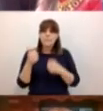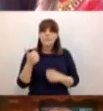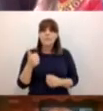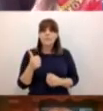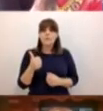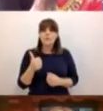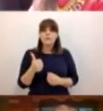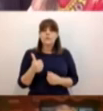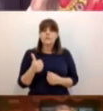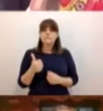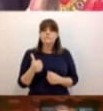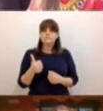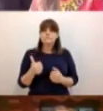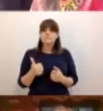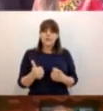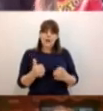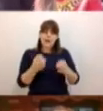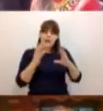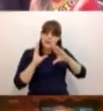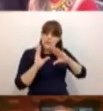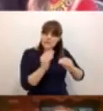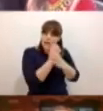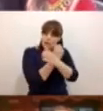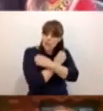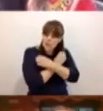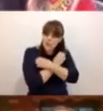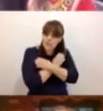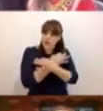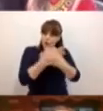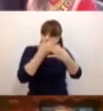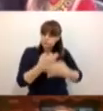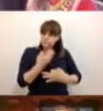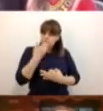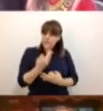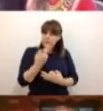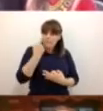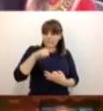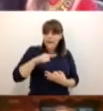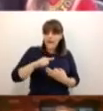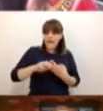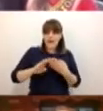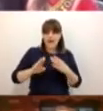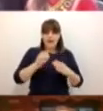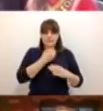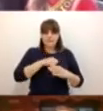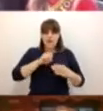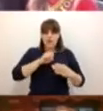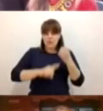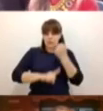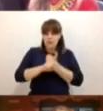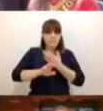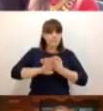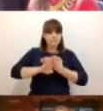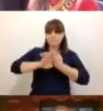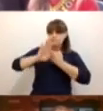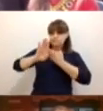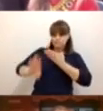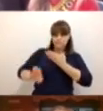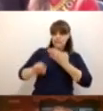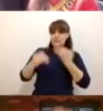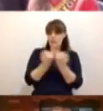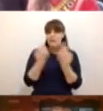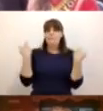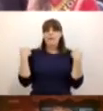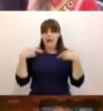educativo funcional que no ponga en riesgo la salud ni la seguridad de alumnos y docentes. La incertidumbre generada